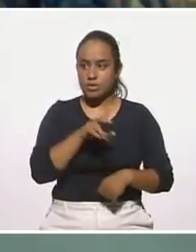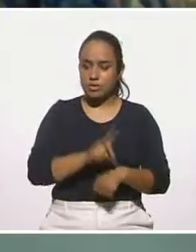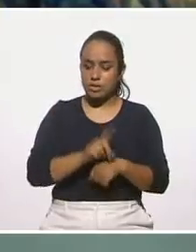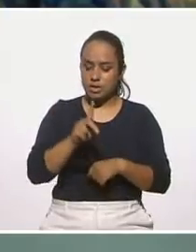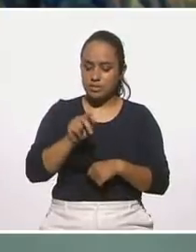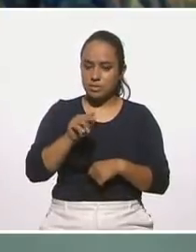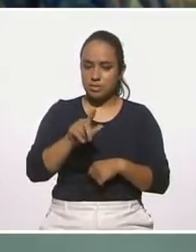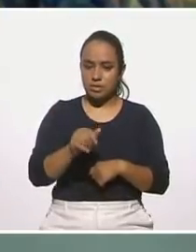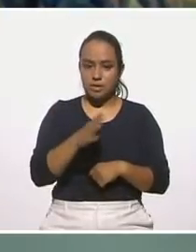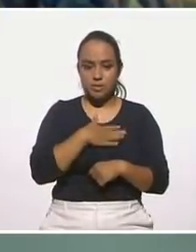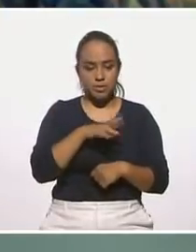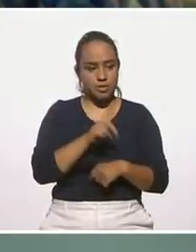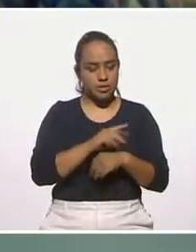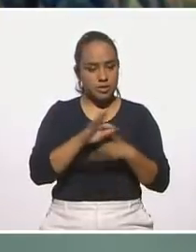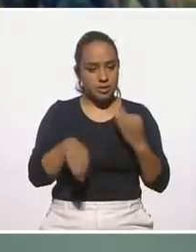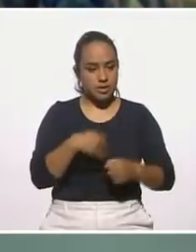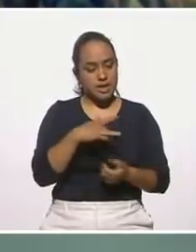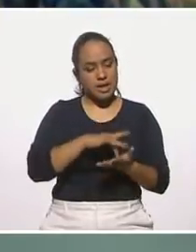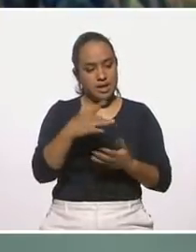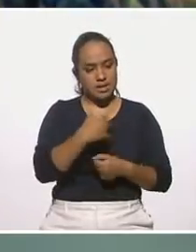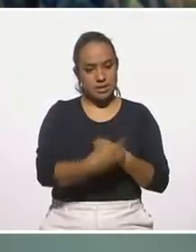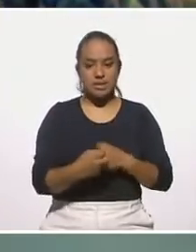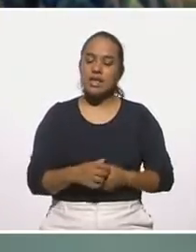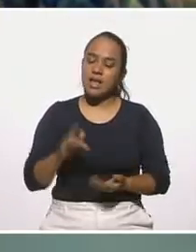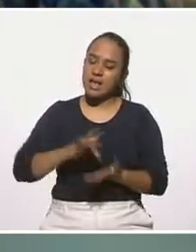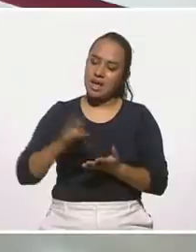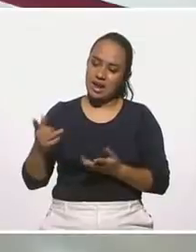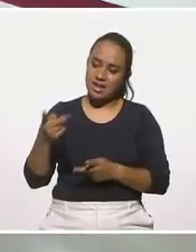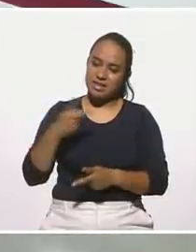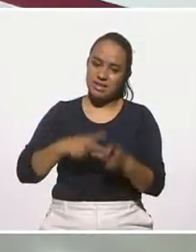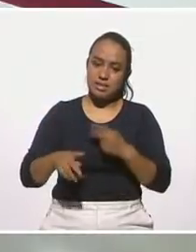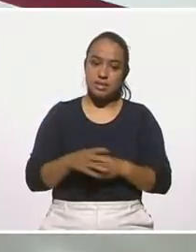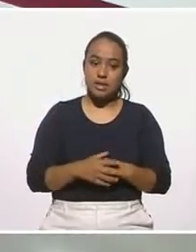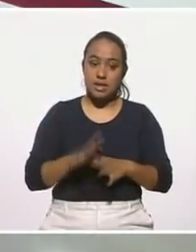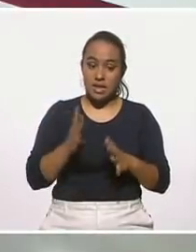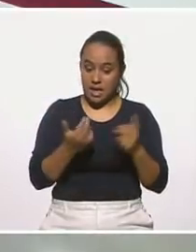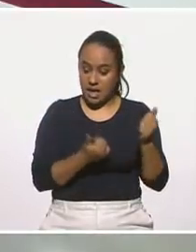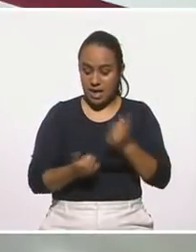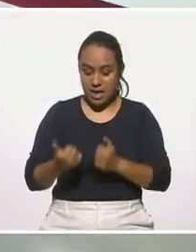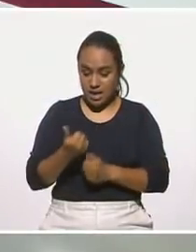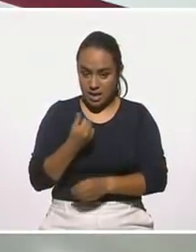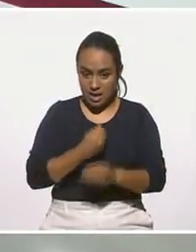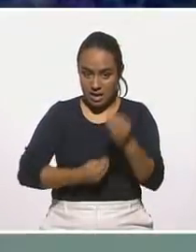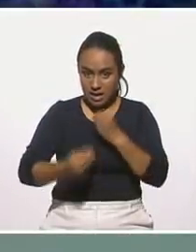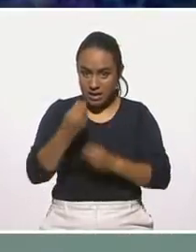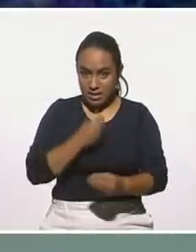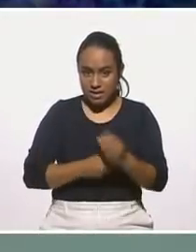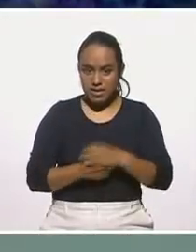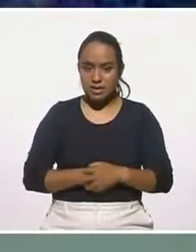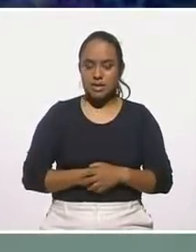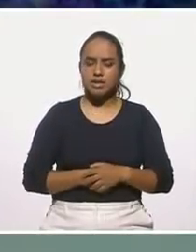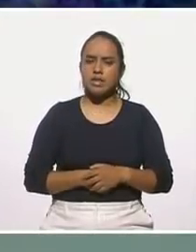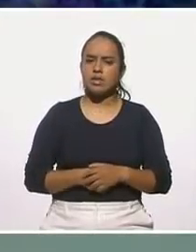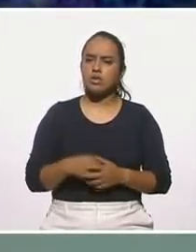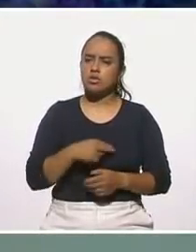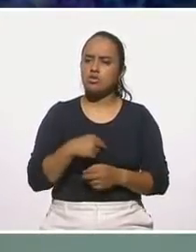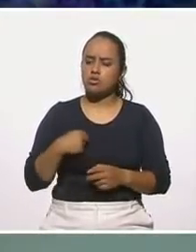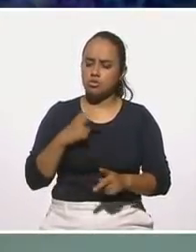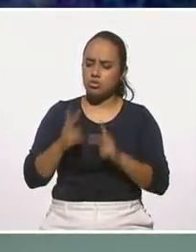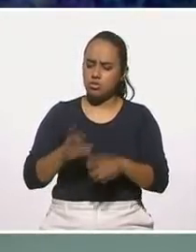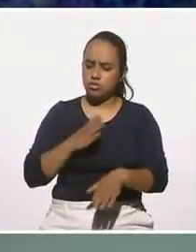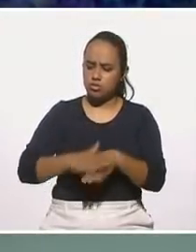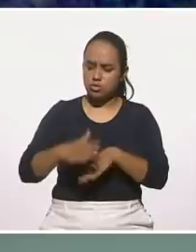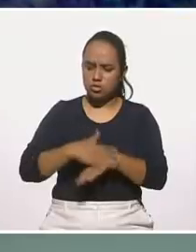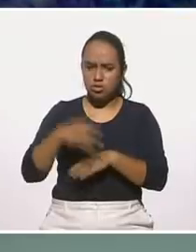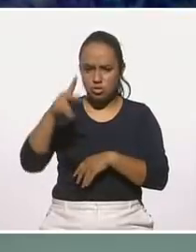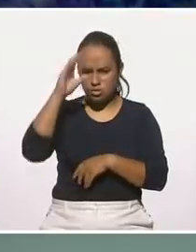buenos días. Gracias por estar aquí con nosotros, Estela. Y ya nos trajeron algunos alimentos. Y vamos a hablar sobre entonces el nopal,